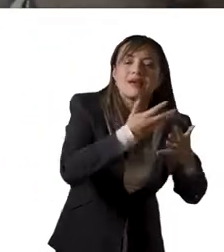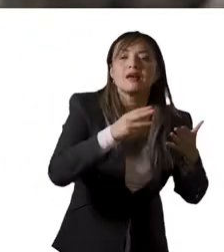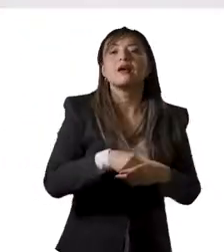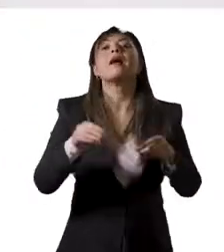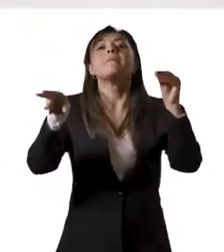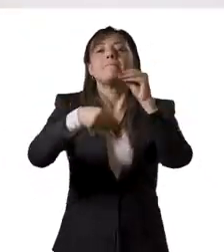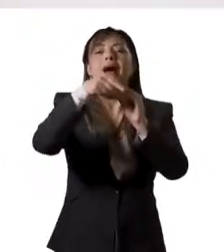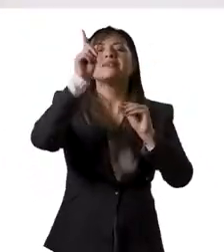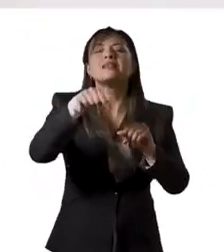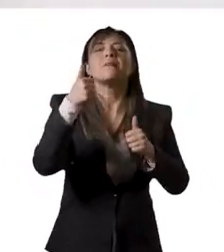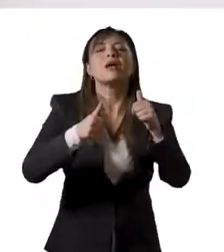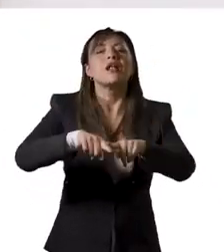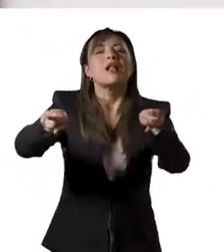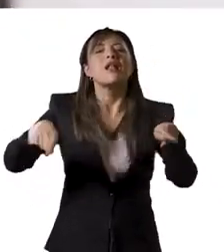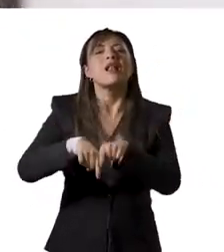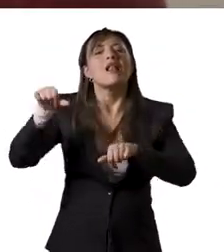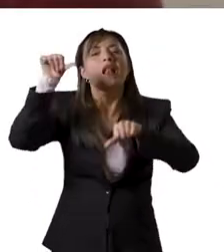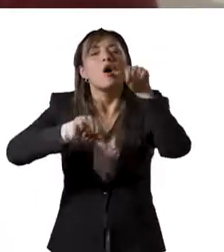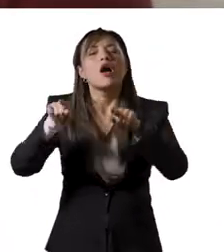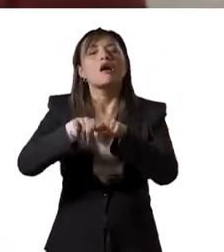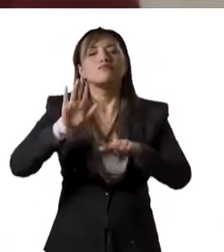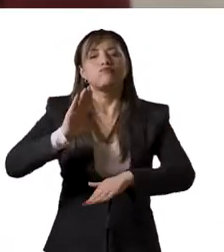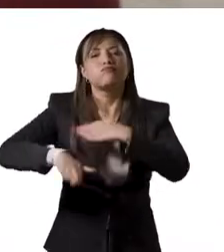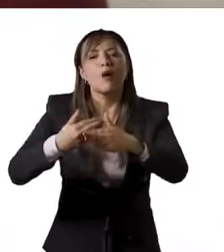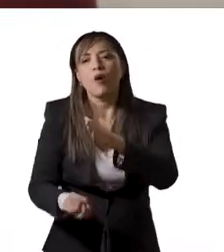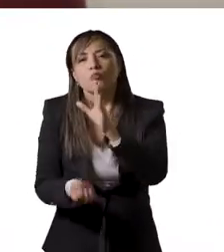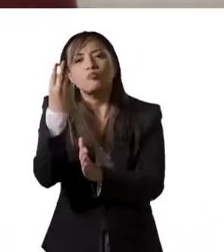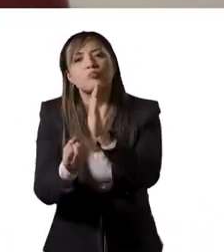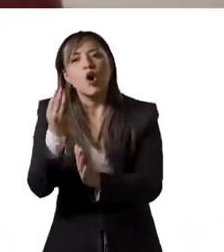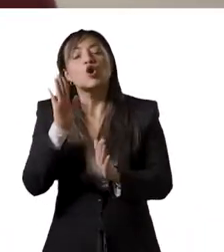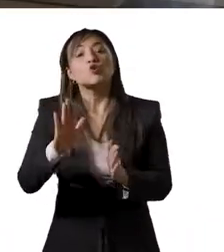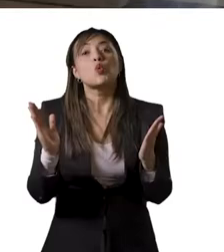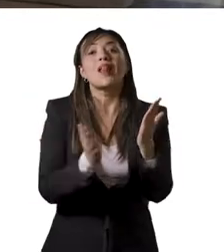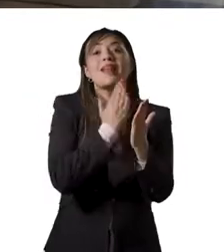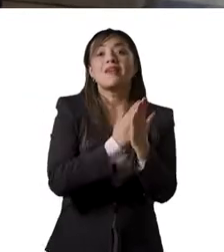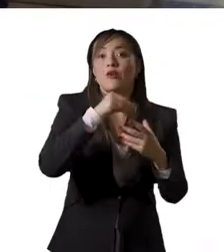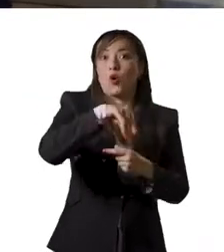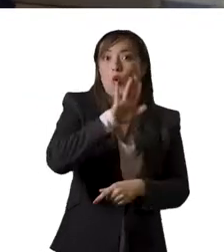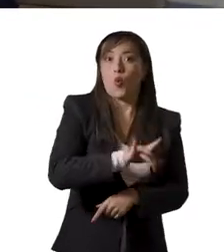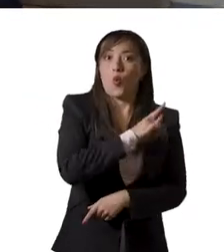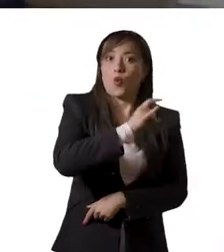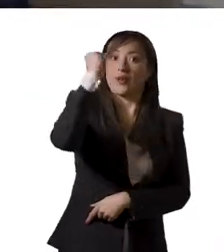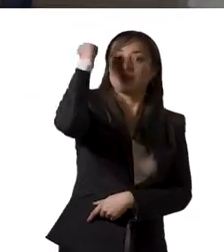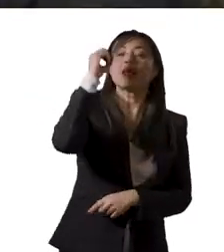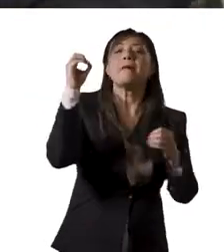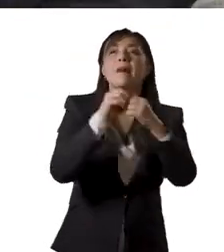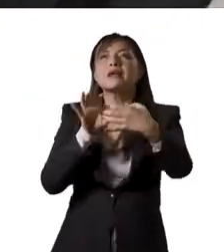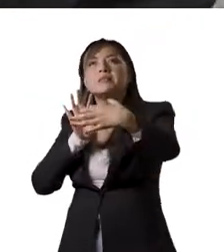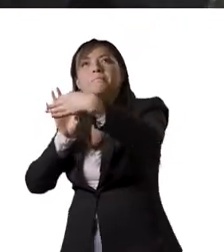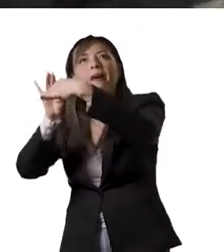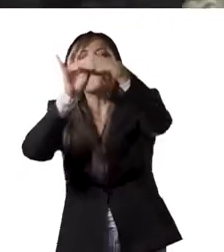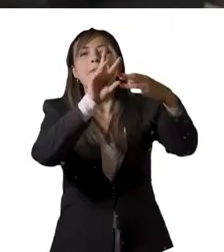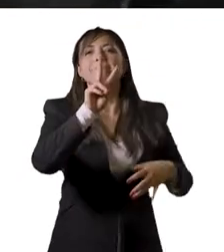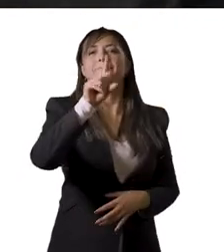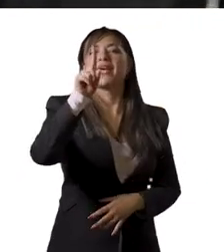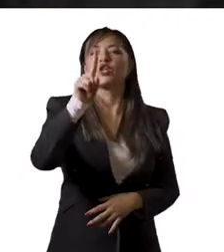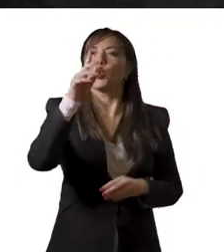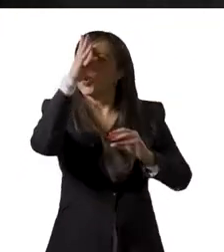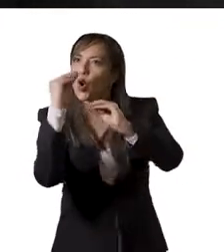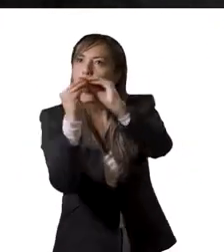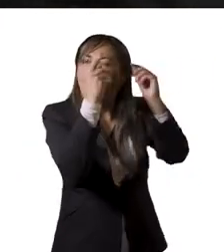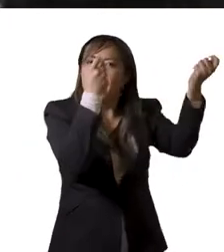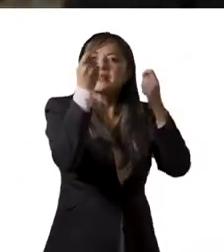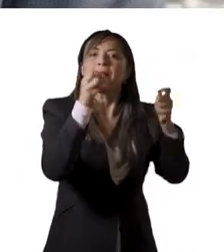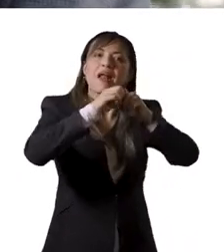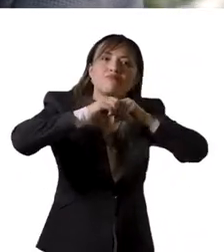Puso en marcha el Observatorio de Producción Editorial, la librería virtual UNAL, y realizó 21 alianzas